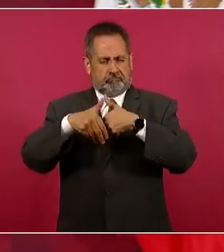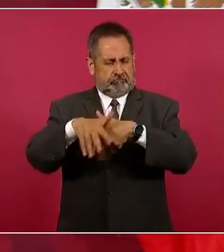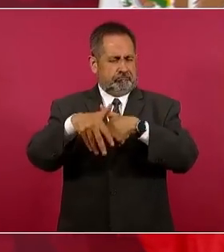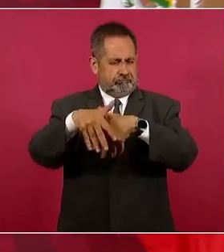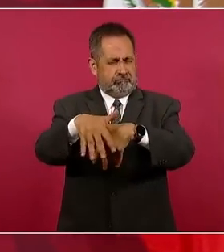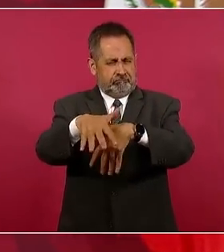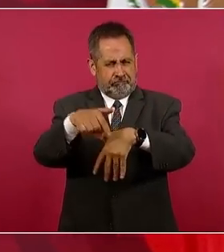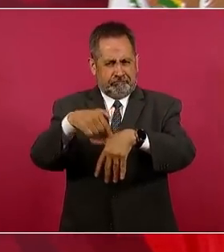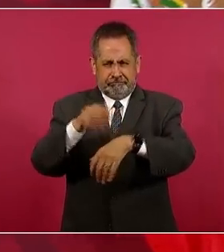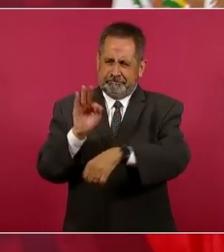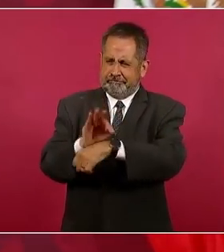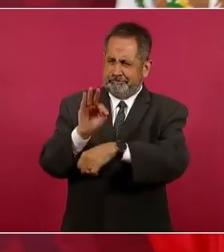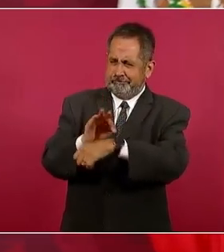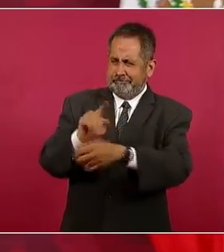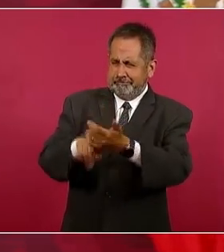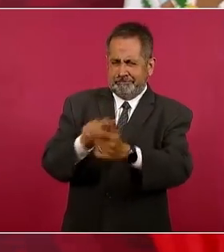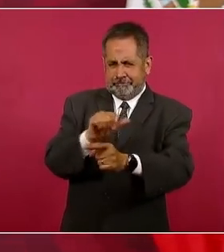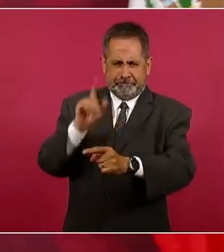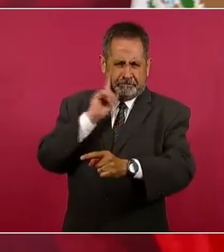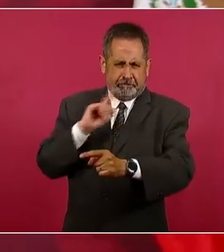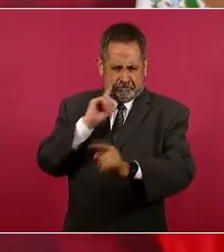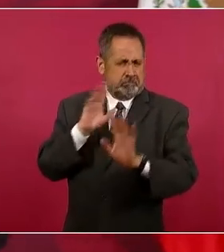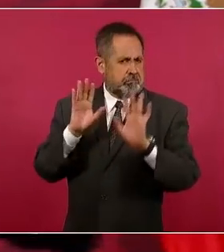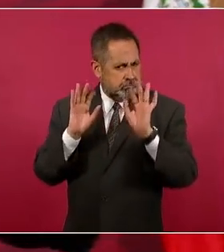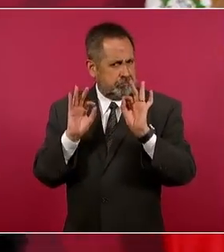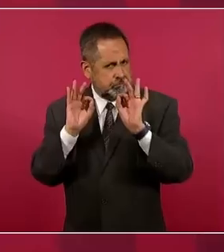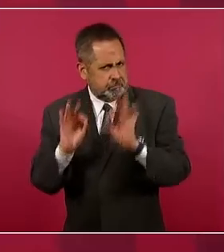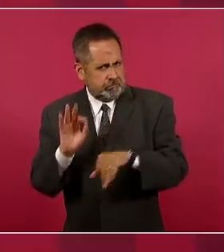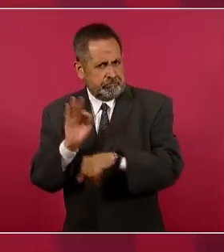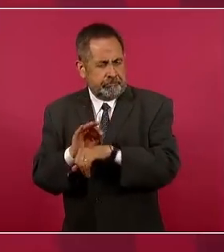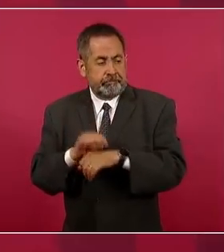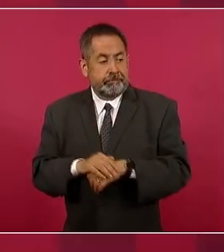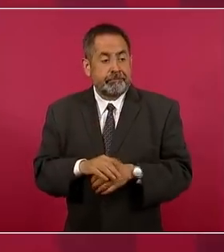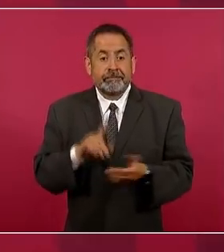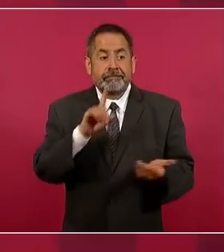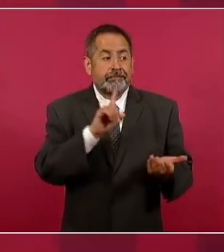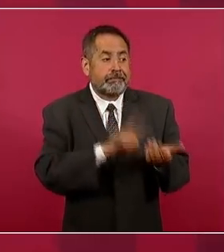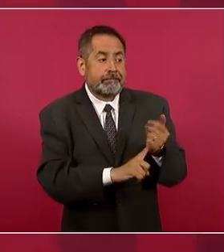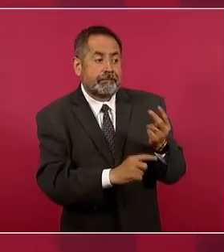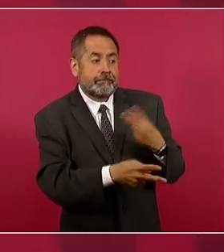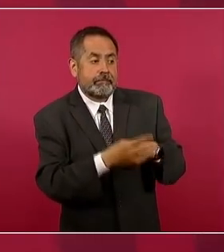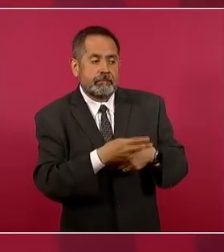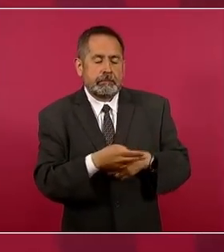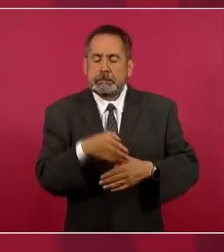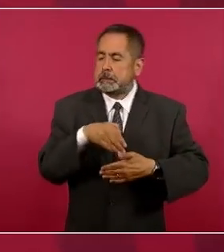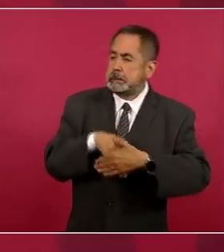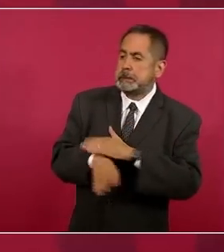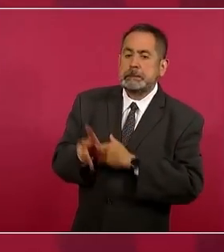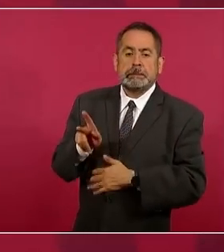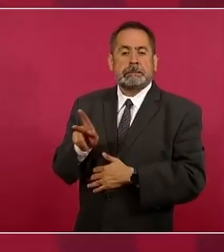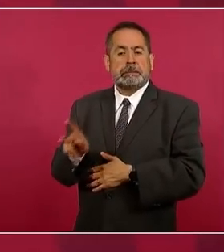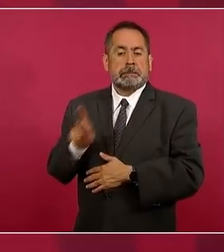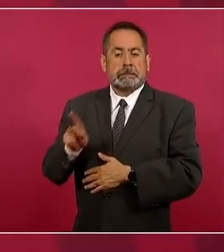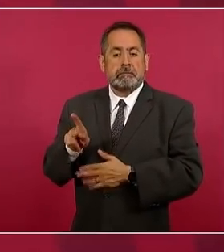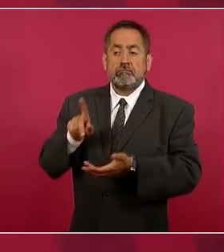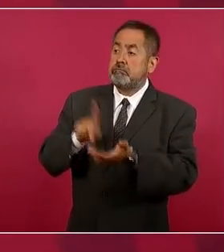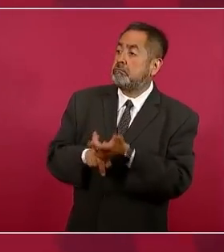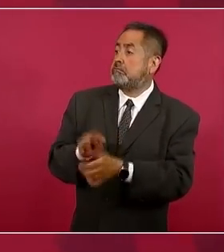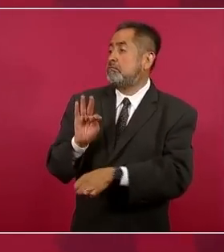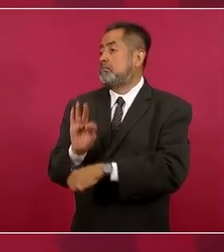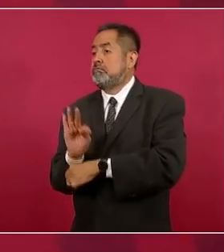de las mujeres y se montan en